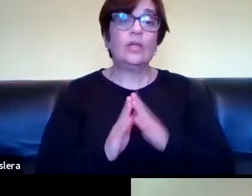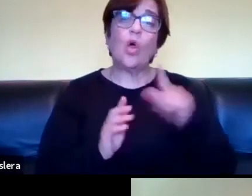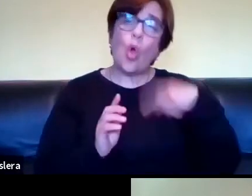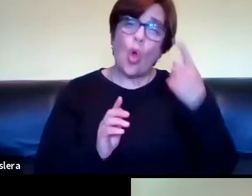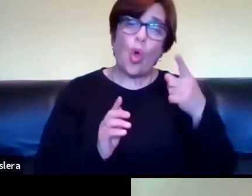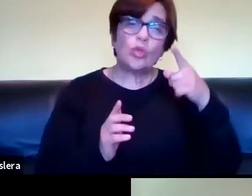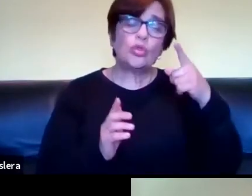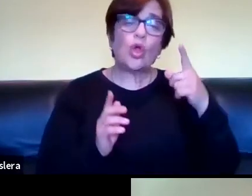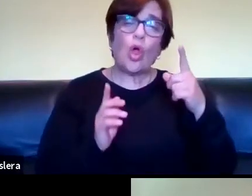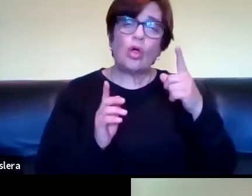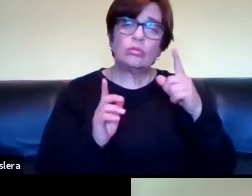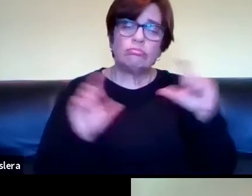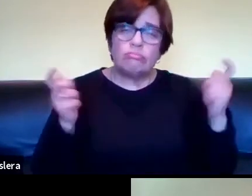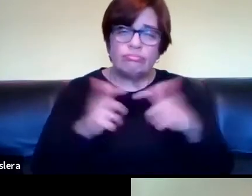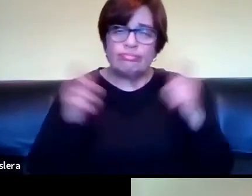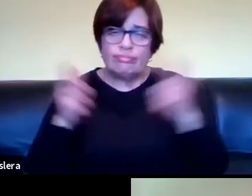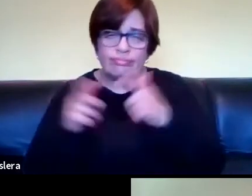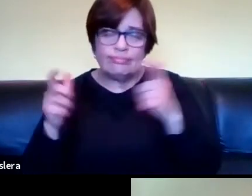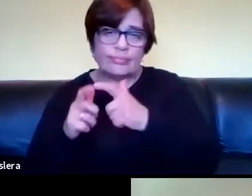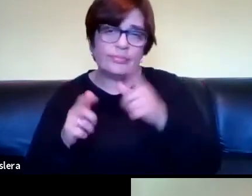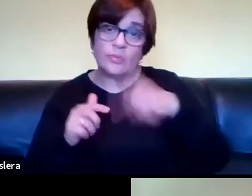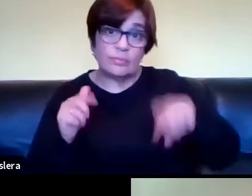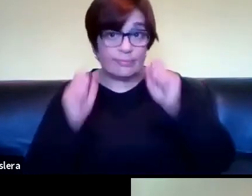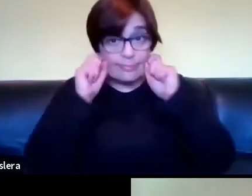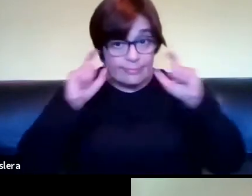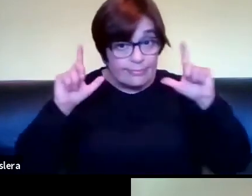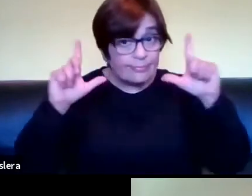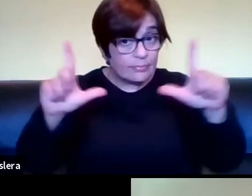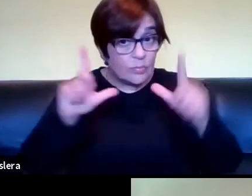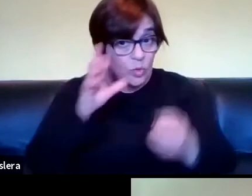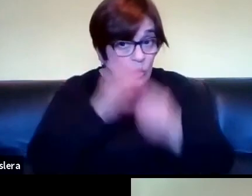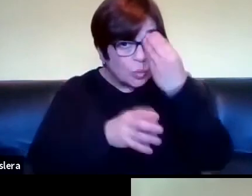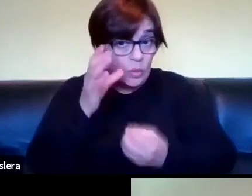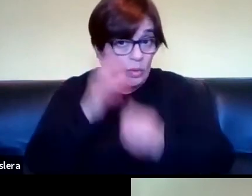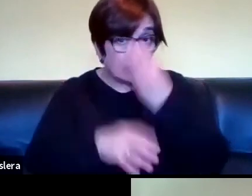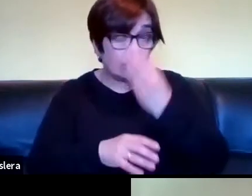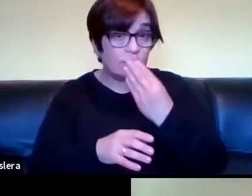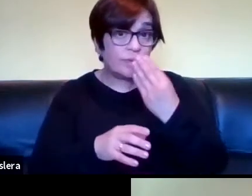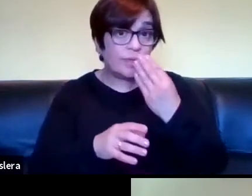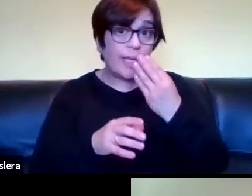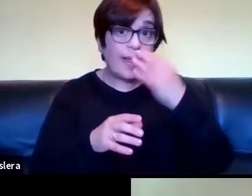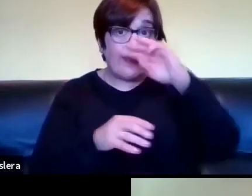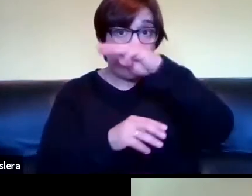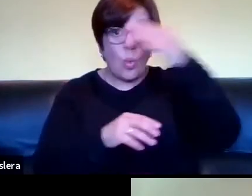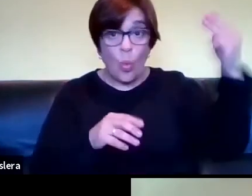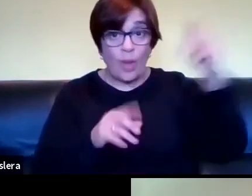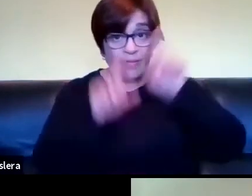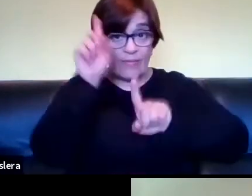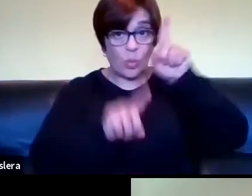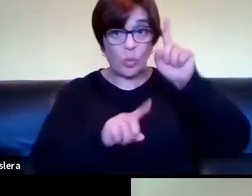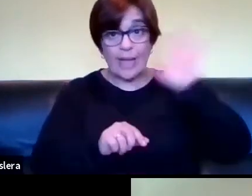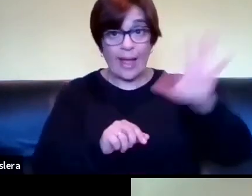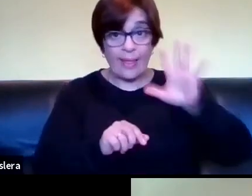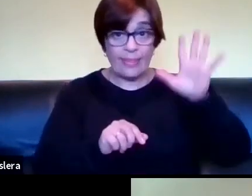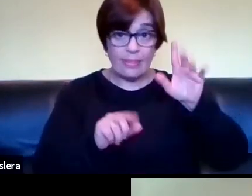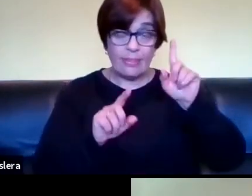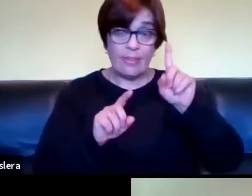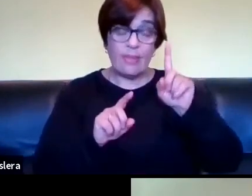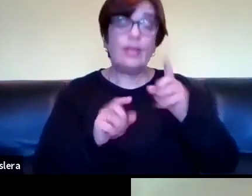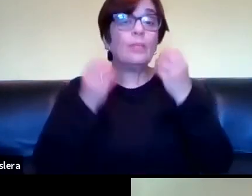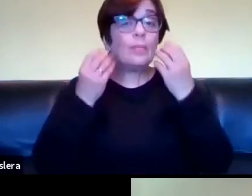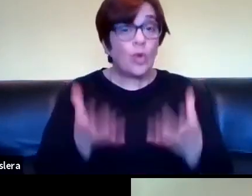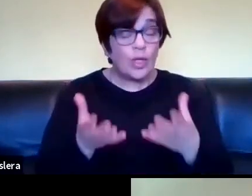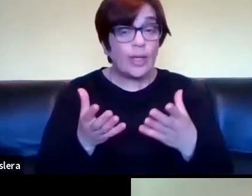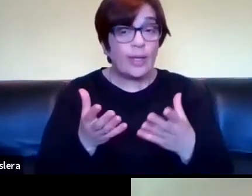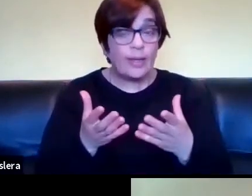encuentros así que bueno estar atentos a las novedades de la página web de facultad y de las redes porque bueno